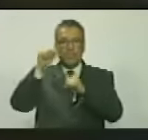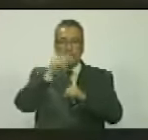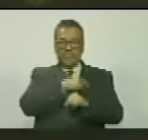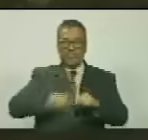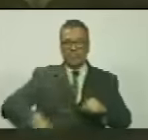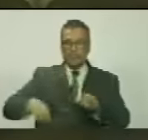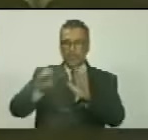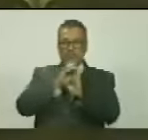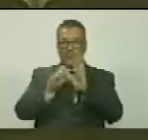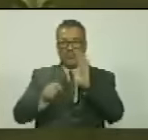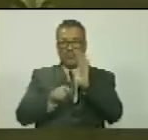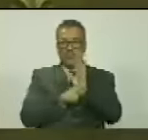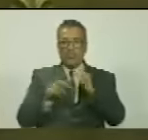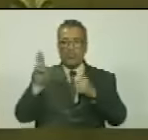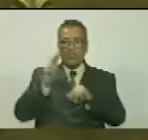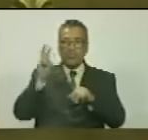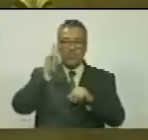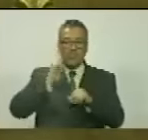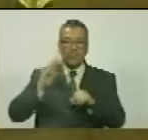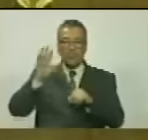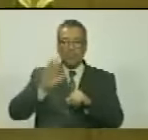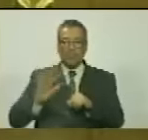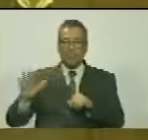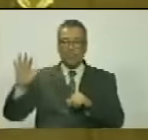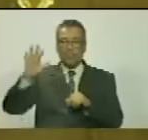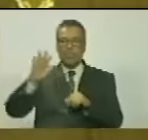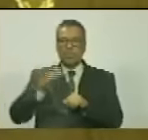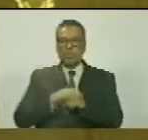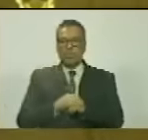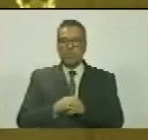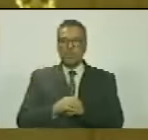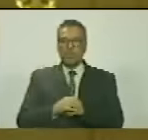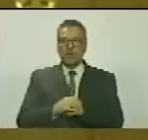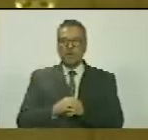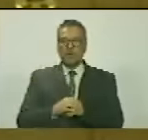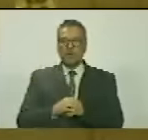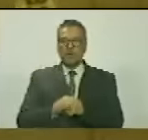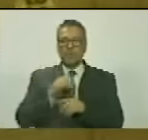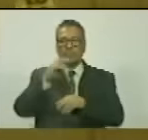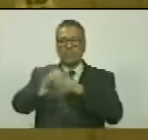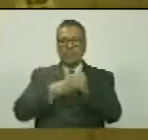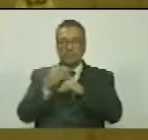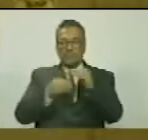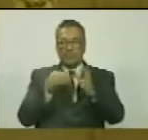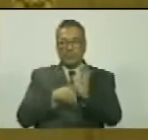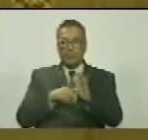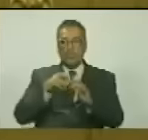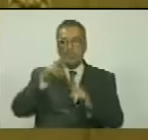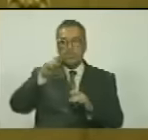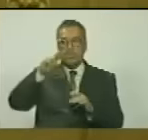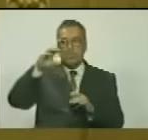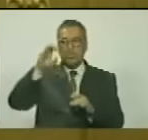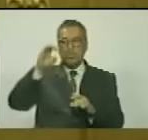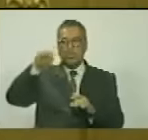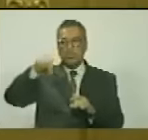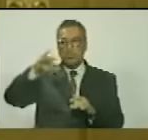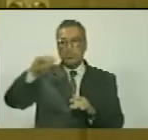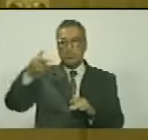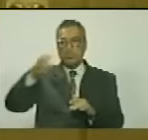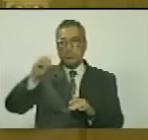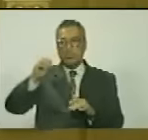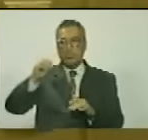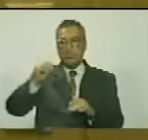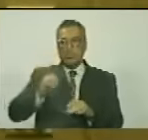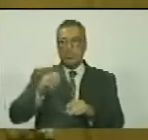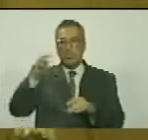presidente constitucional de la República Bolivariana de Venezuela y al ciudadano Remigio Ceballos Hichazo